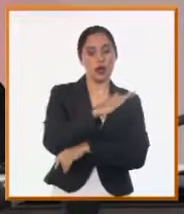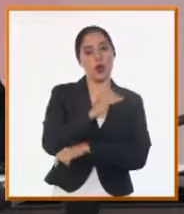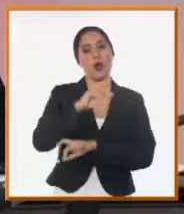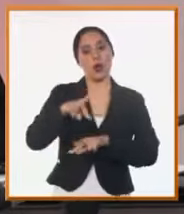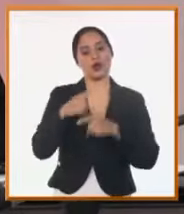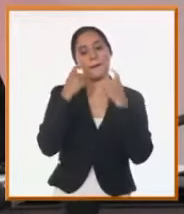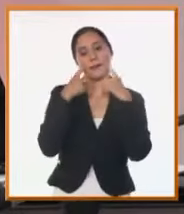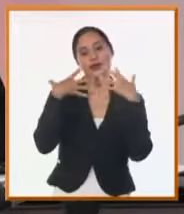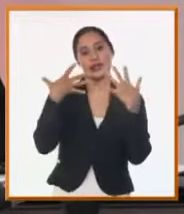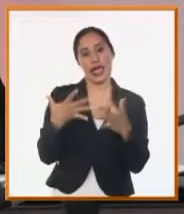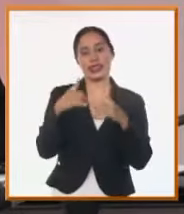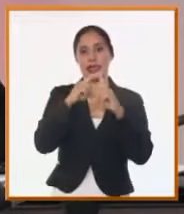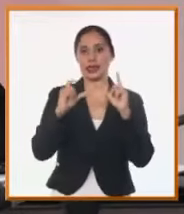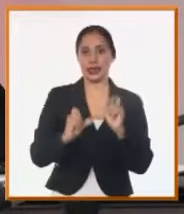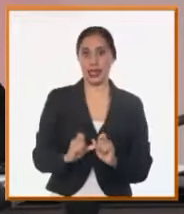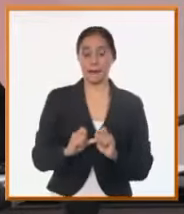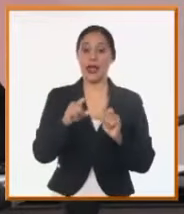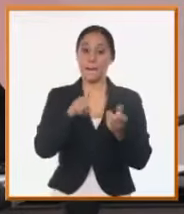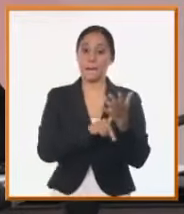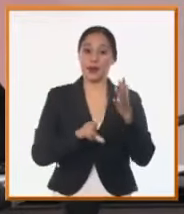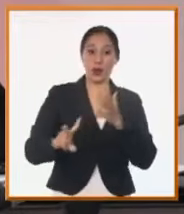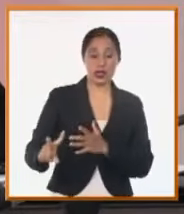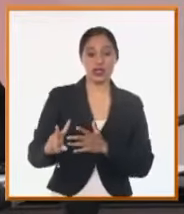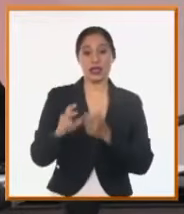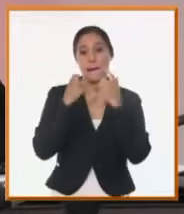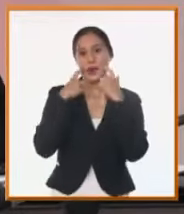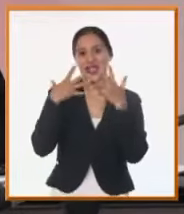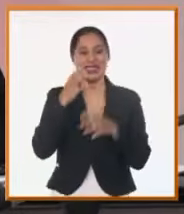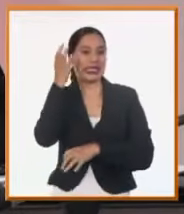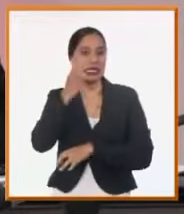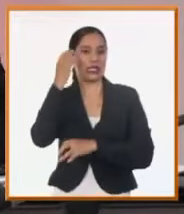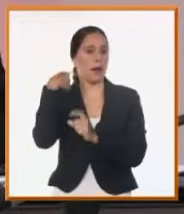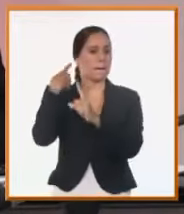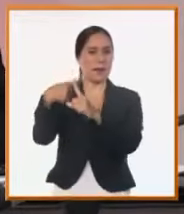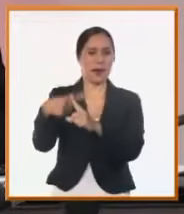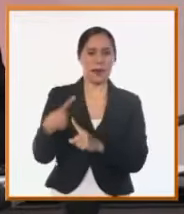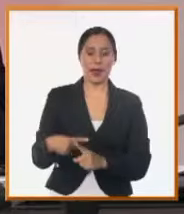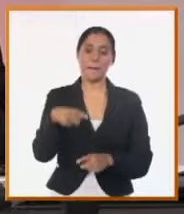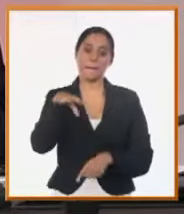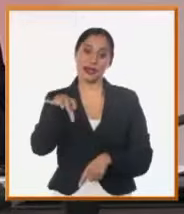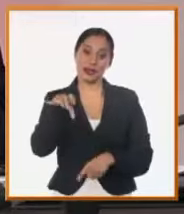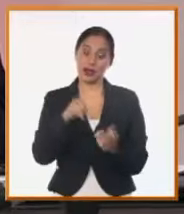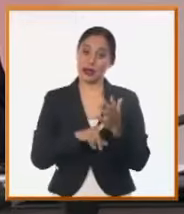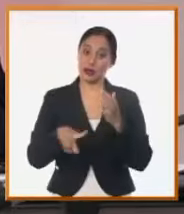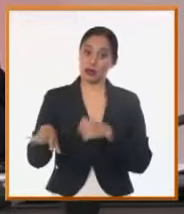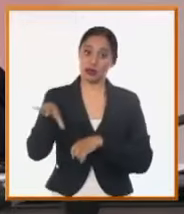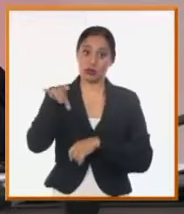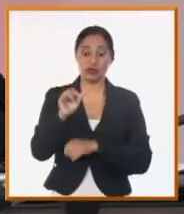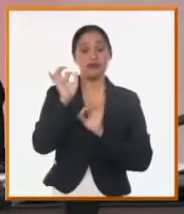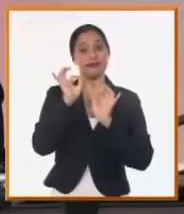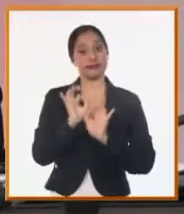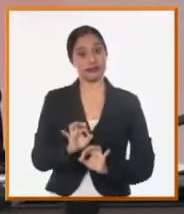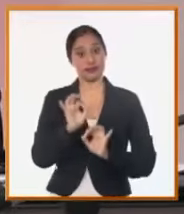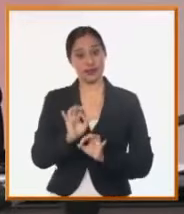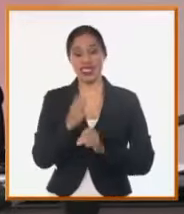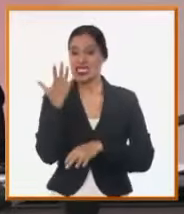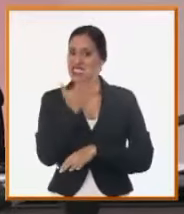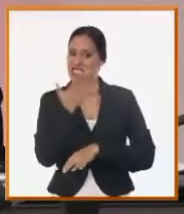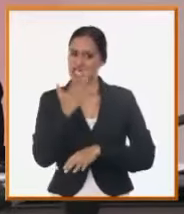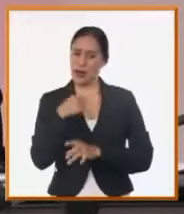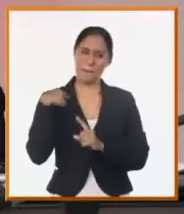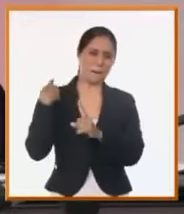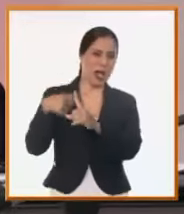temas. Una de las provincias que más opiniones generó fue Pinar del Río, quien tiene varias